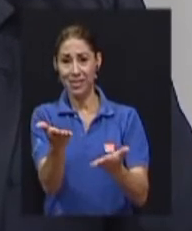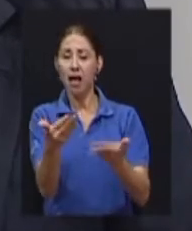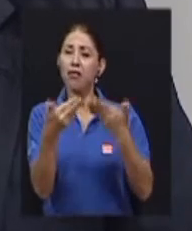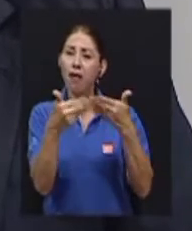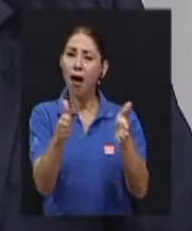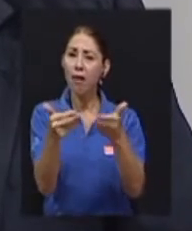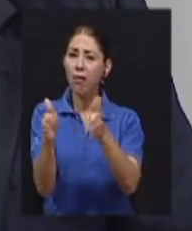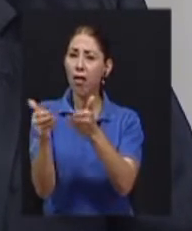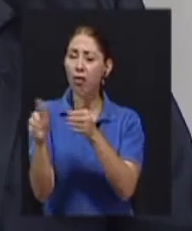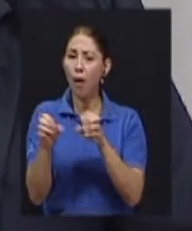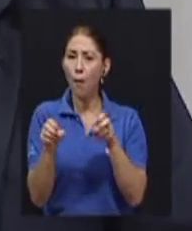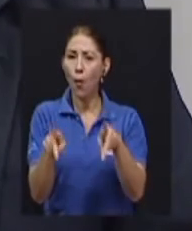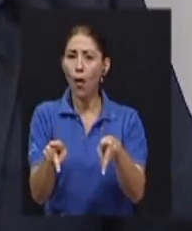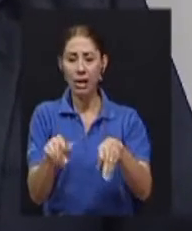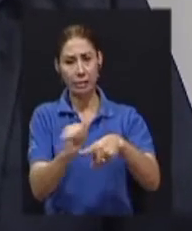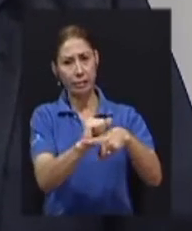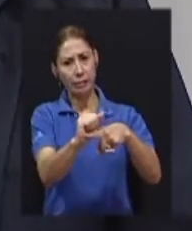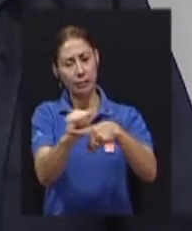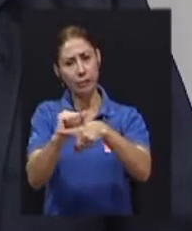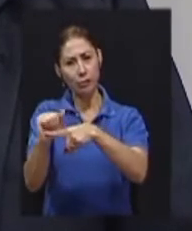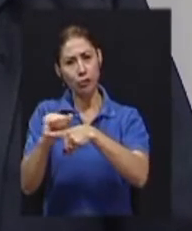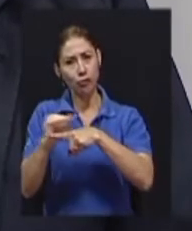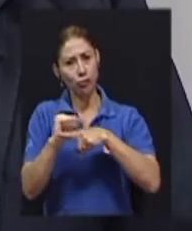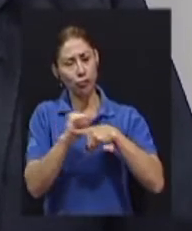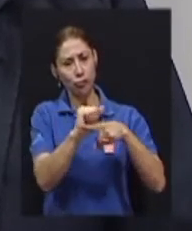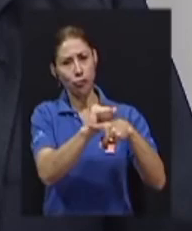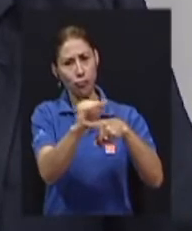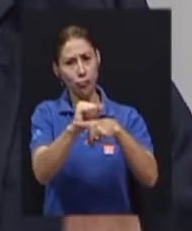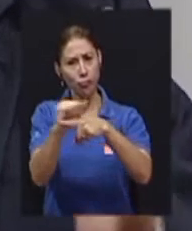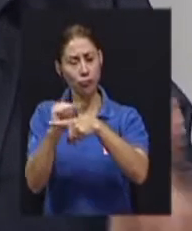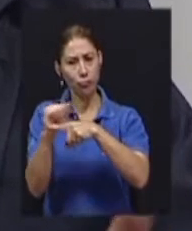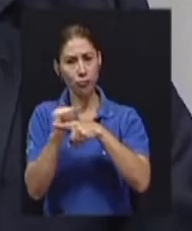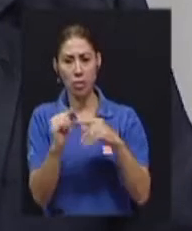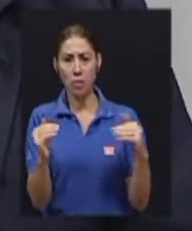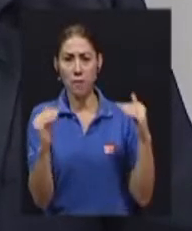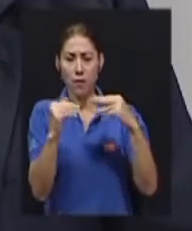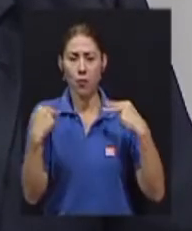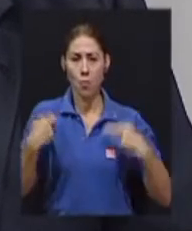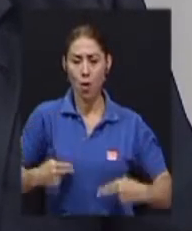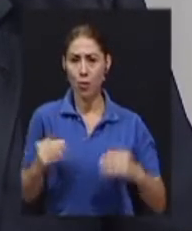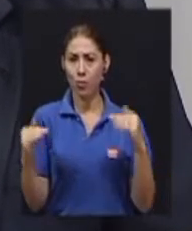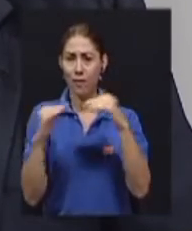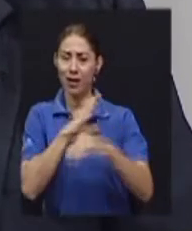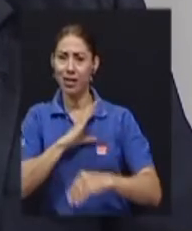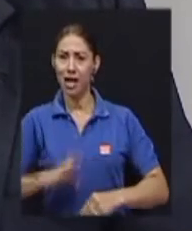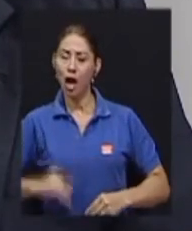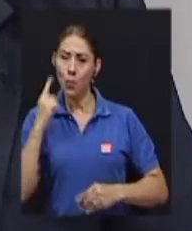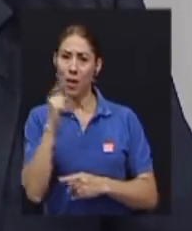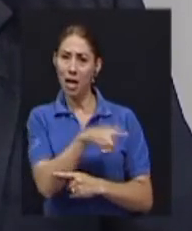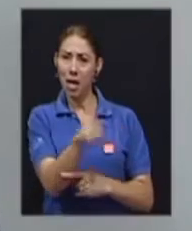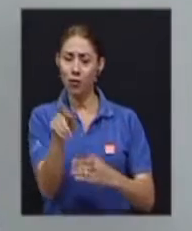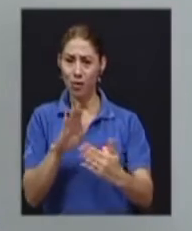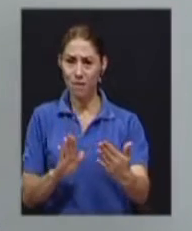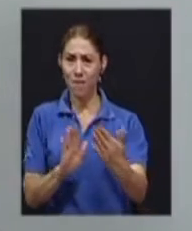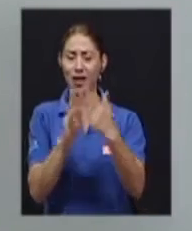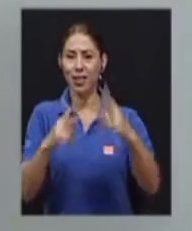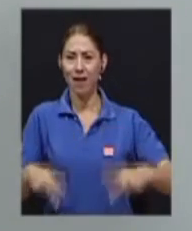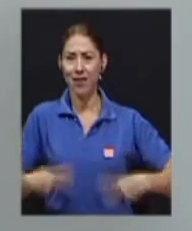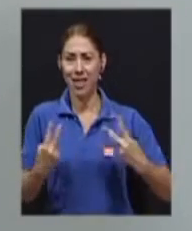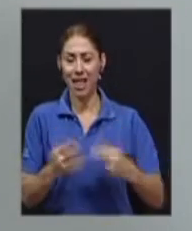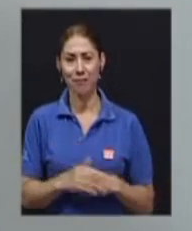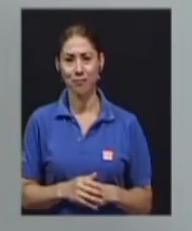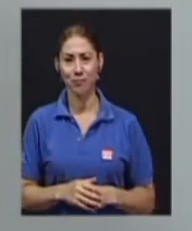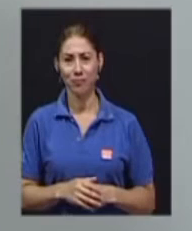y capacitándolos humana y cristianamente para enfrentar la vida. En el siguiente